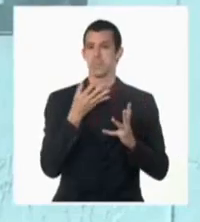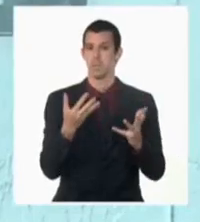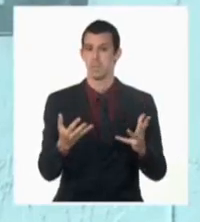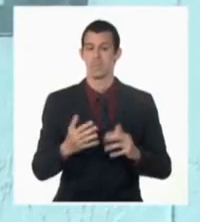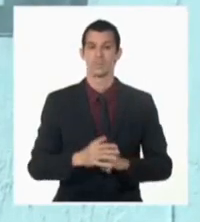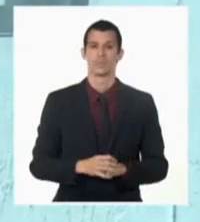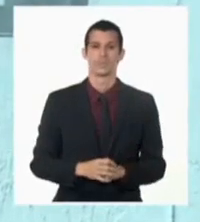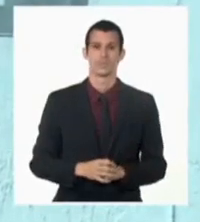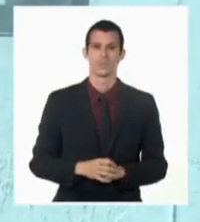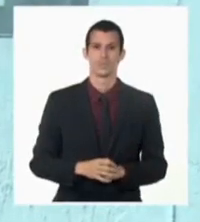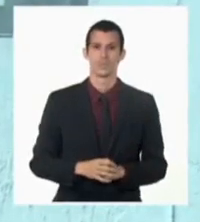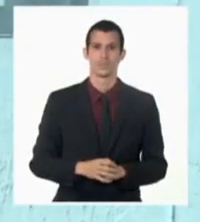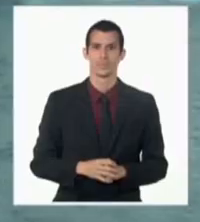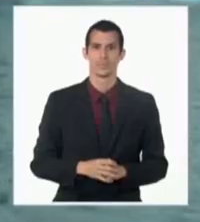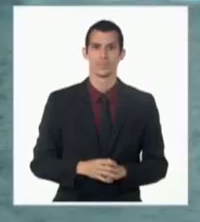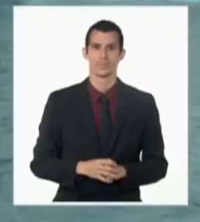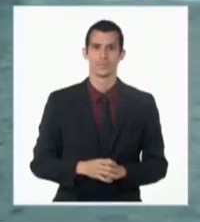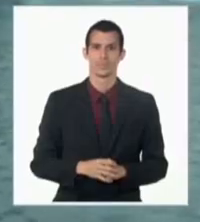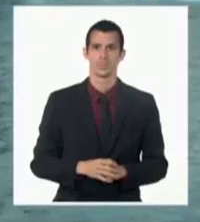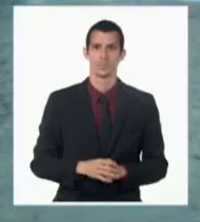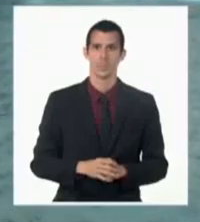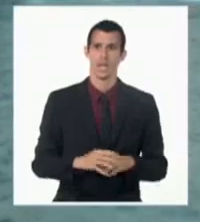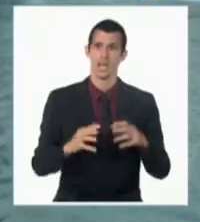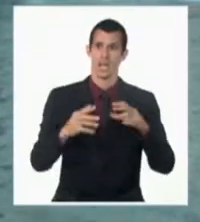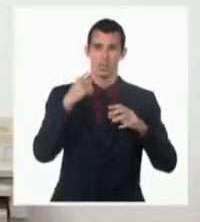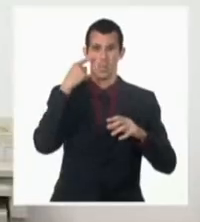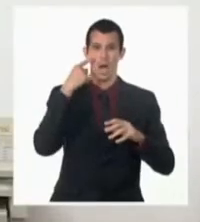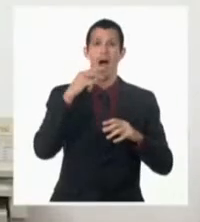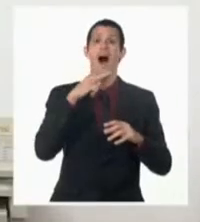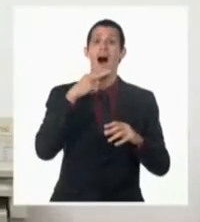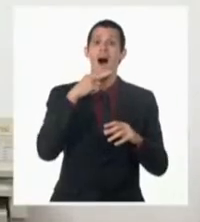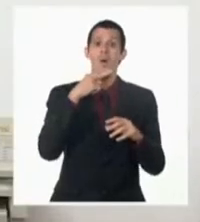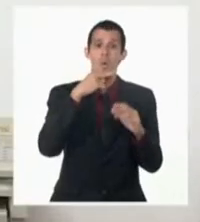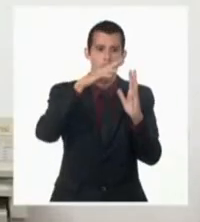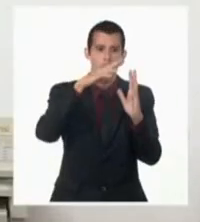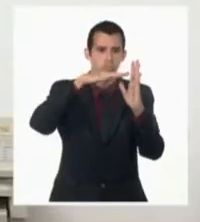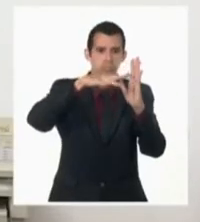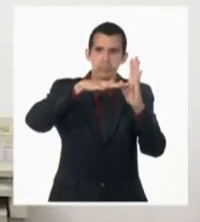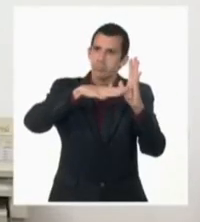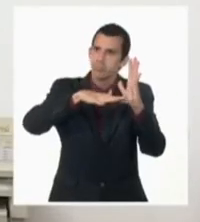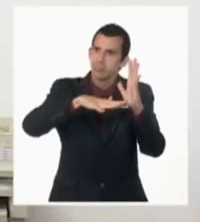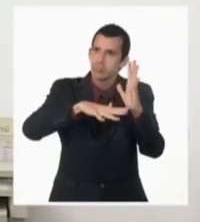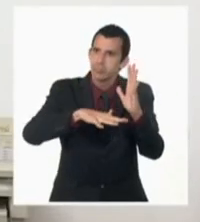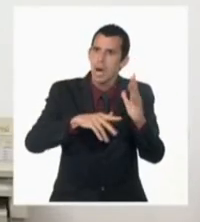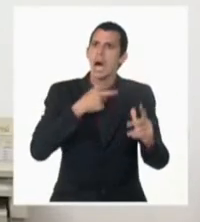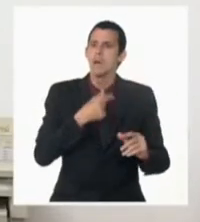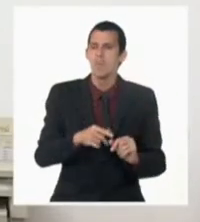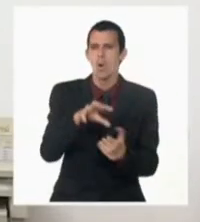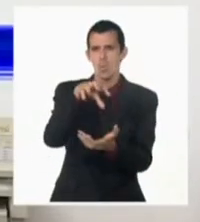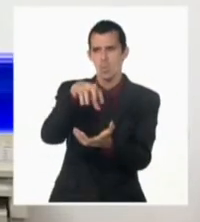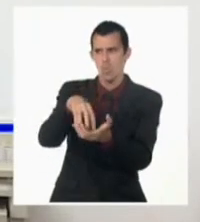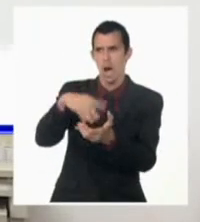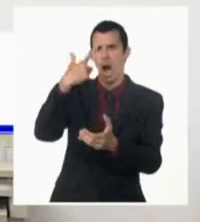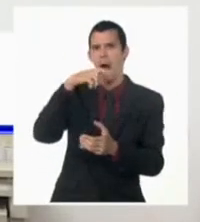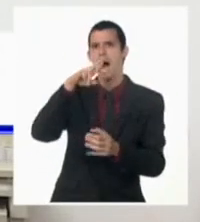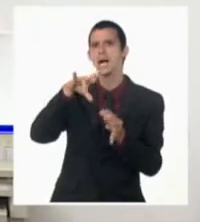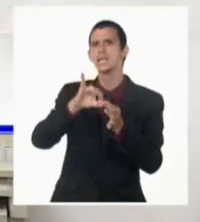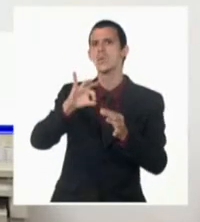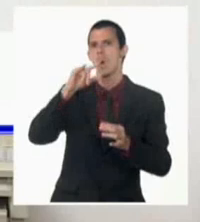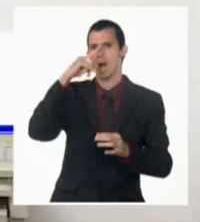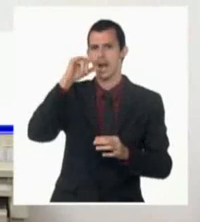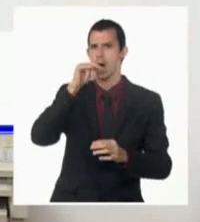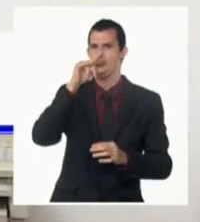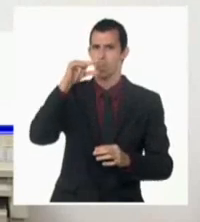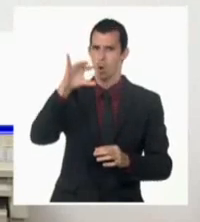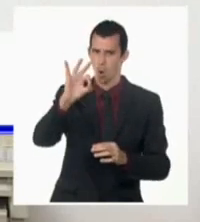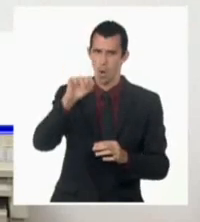a sistemas de acueductos un abasto superior. En el caso de Ariguanaba, que abastece el 55% de la población del oeste de la